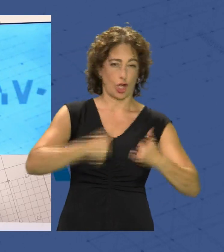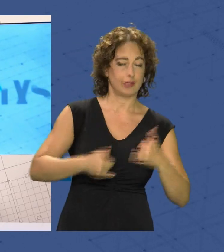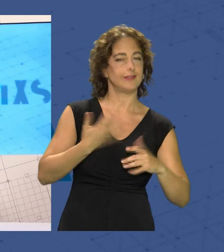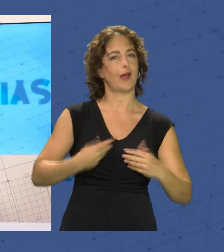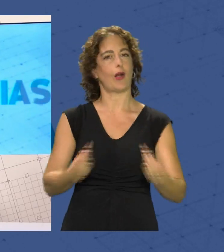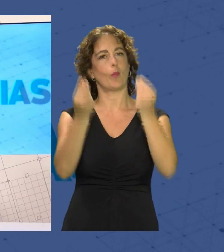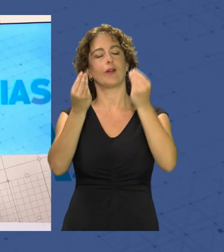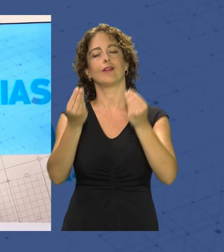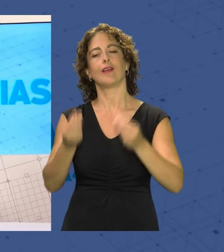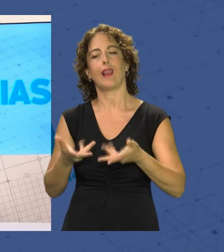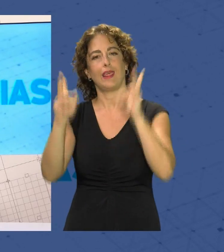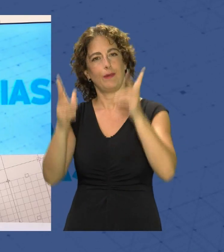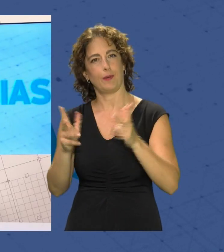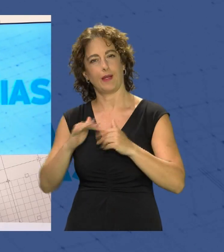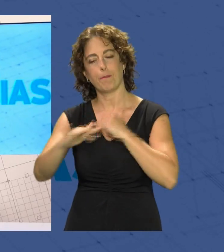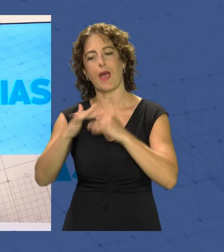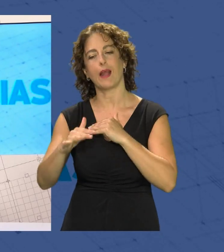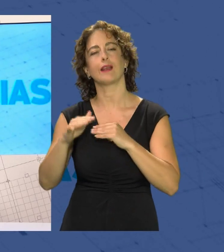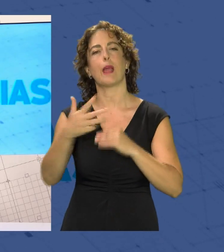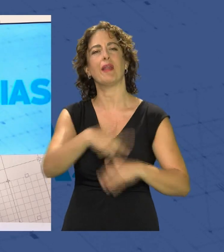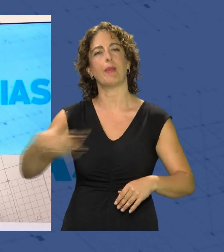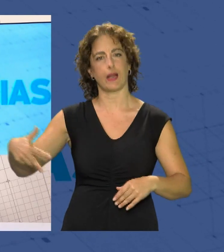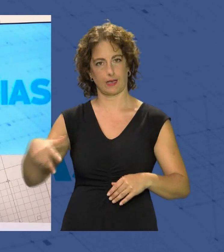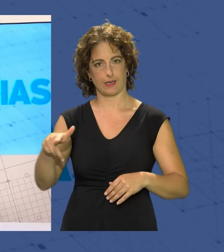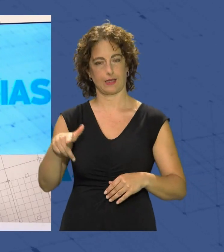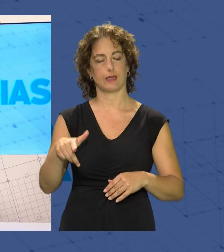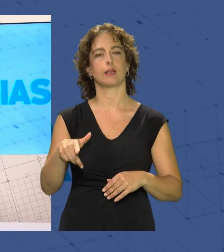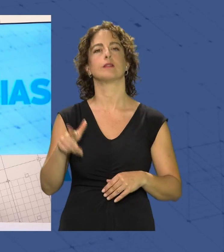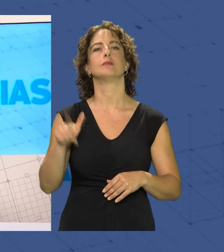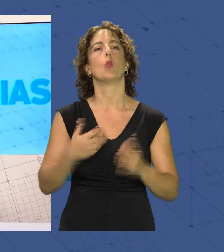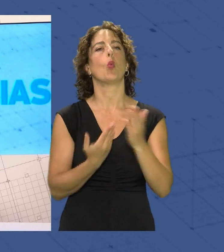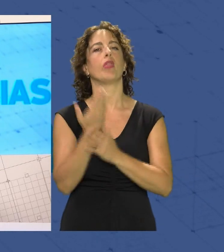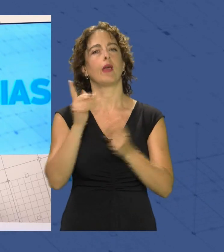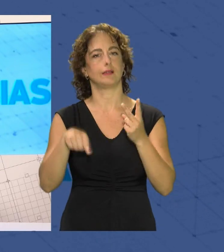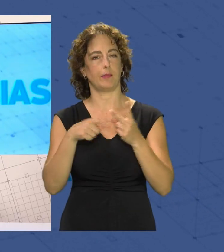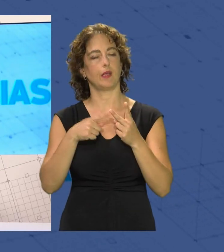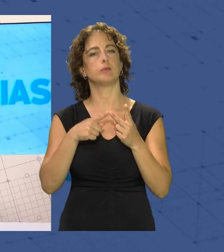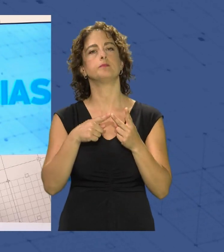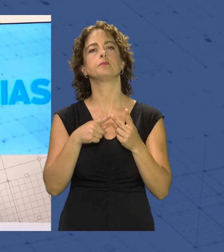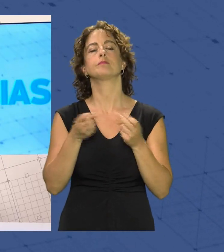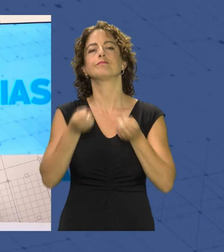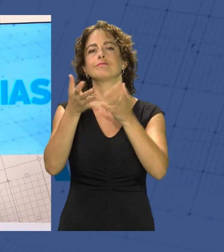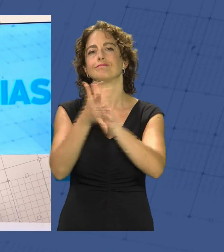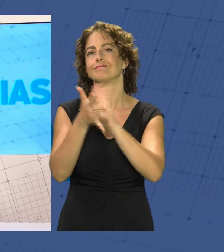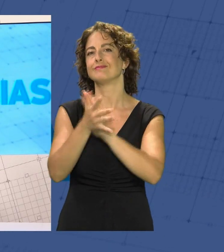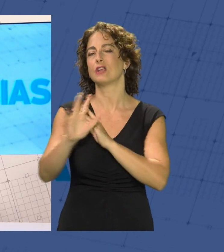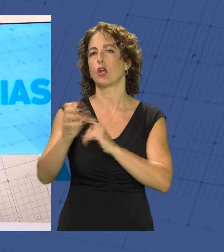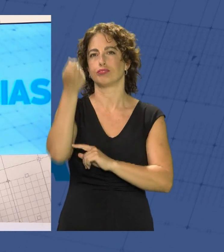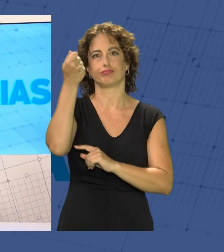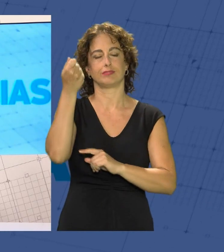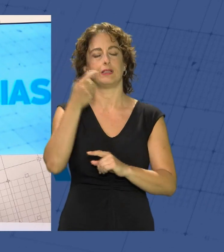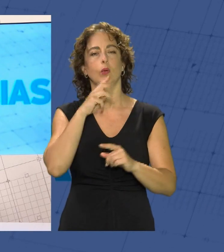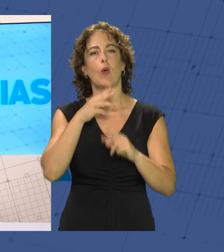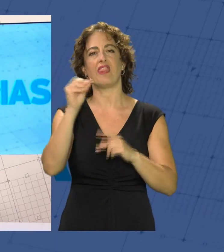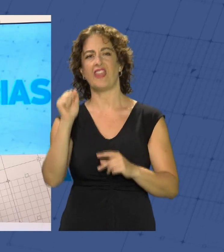liberaba al cetáceo en la playa de Almerimar, un día en el que también les dábamos cuenta de los logros del equipo DragonBot